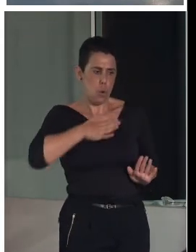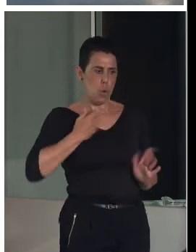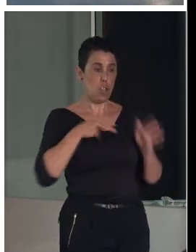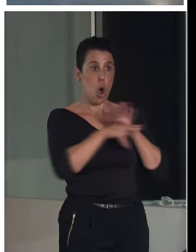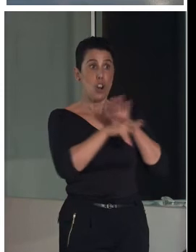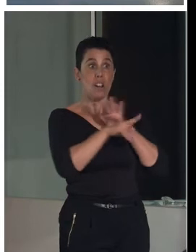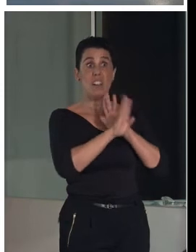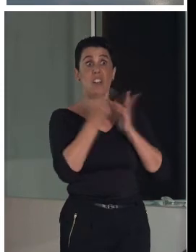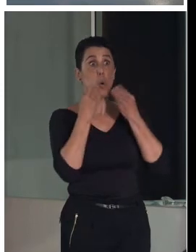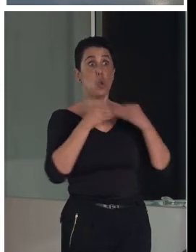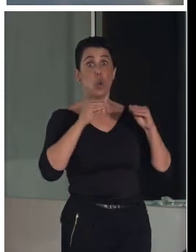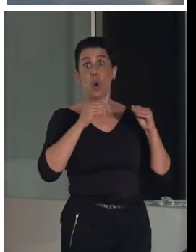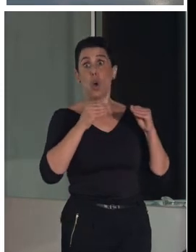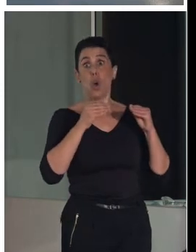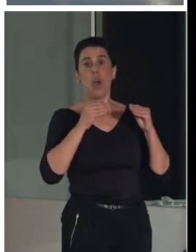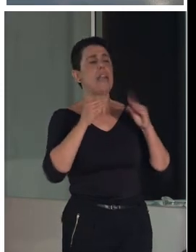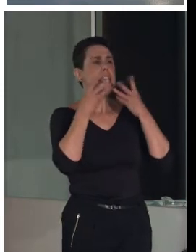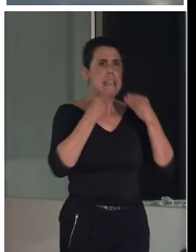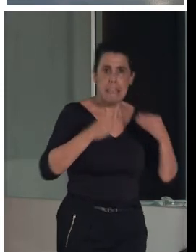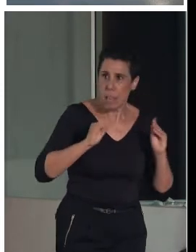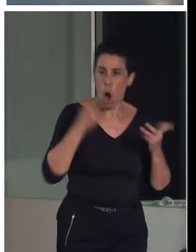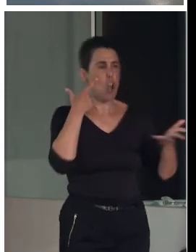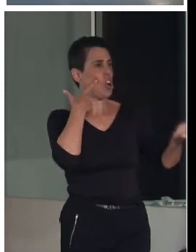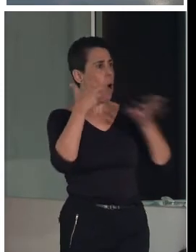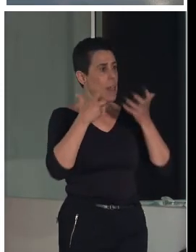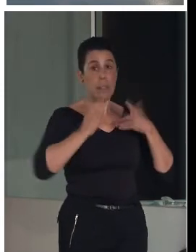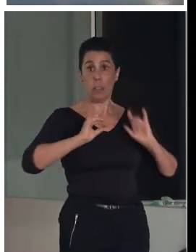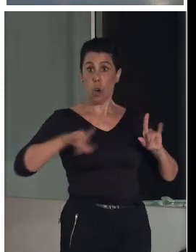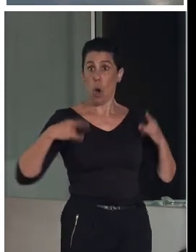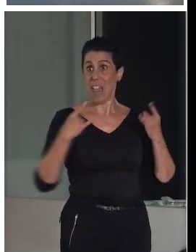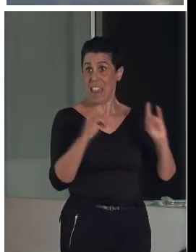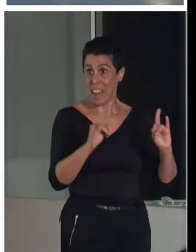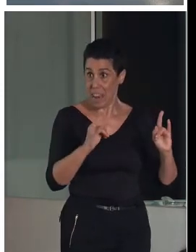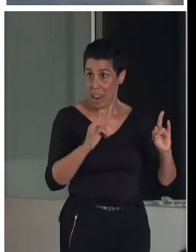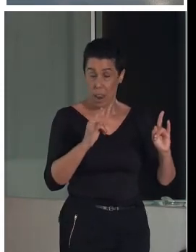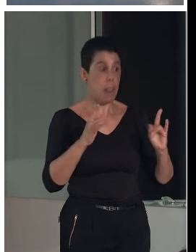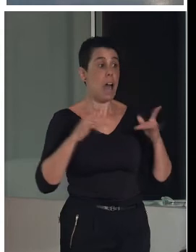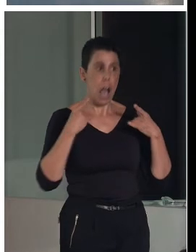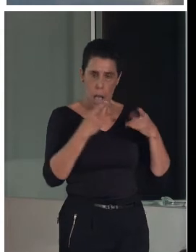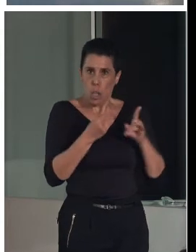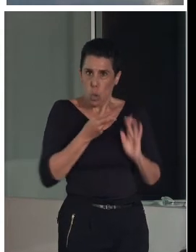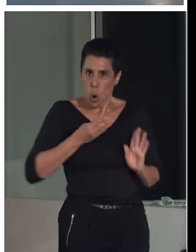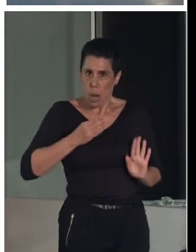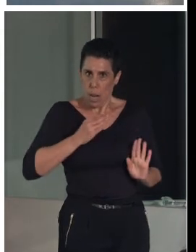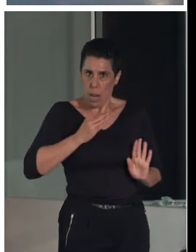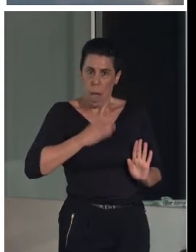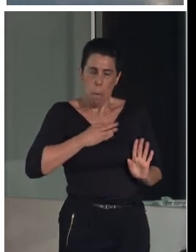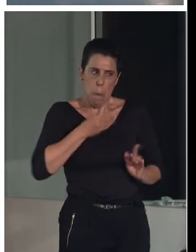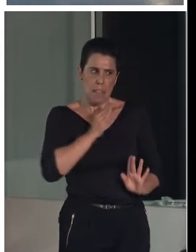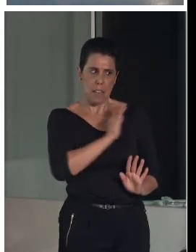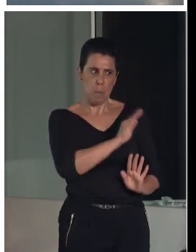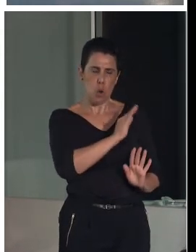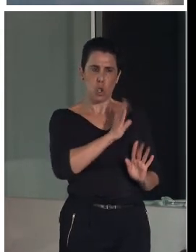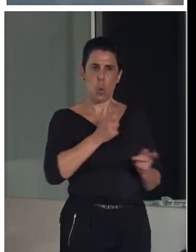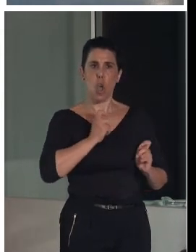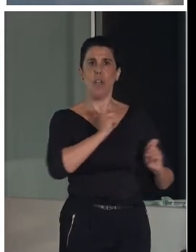-artísticos y naturales y todo aquello que afianza su identidad, cosa